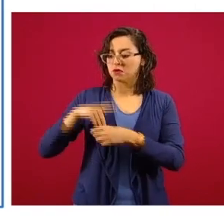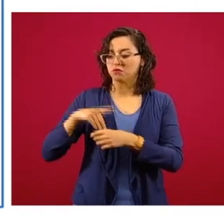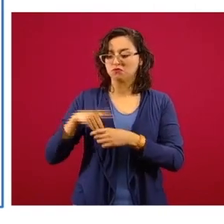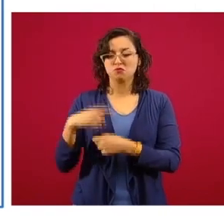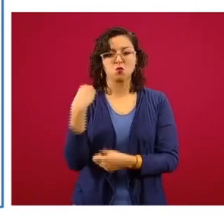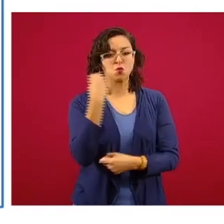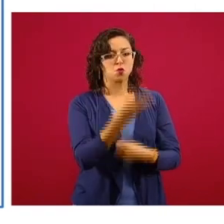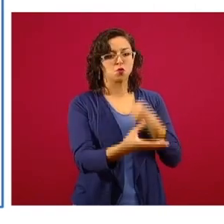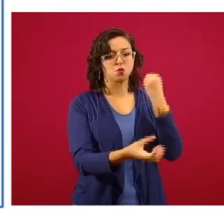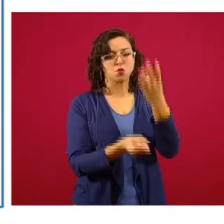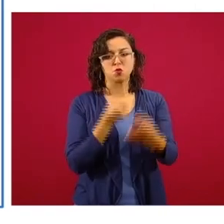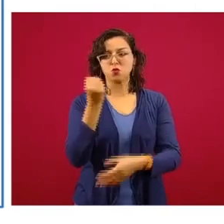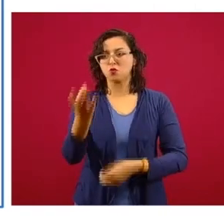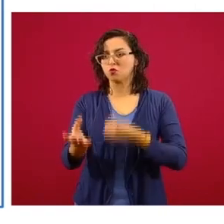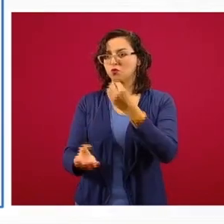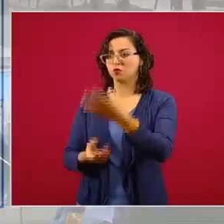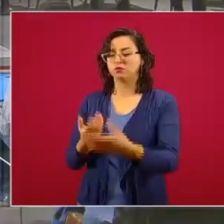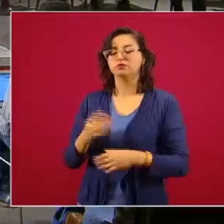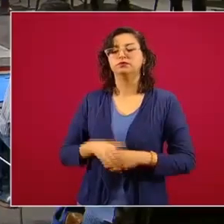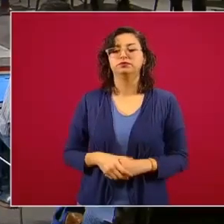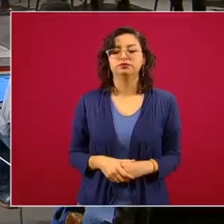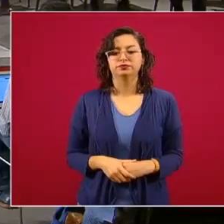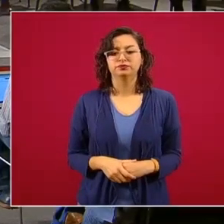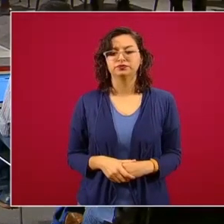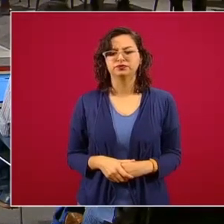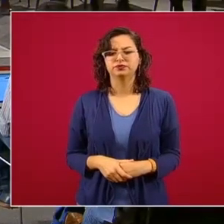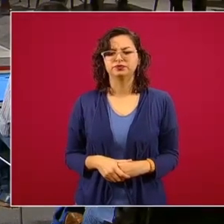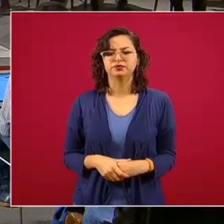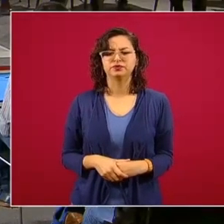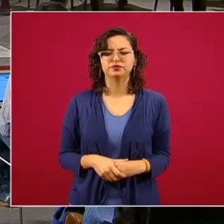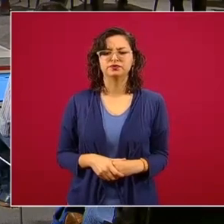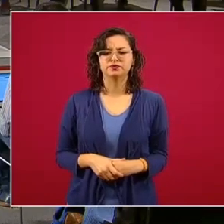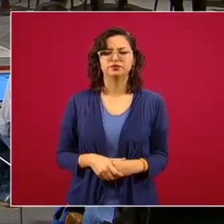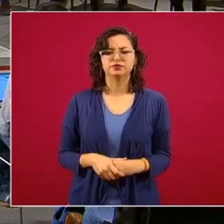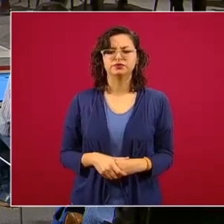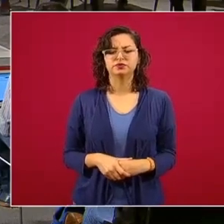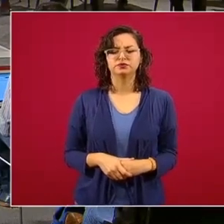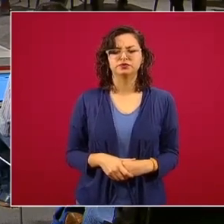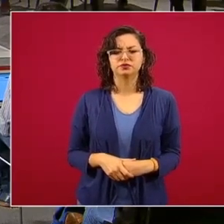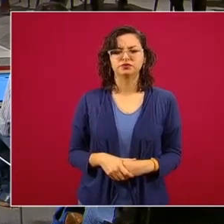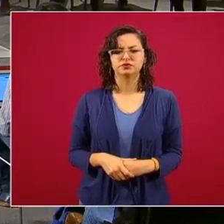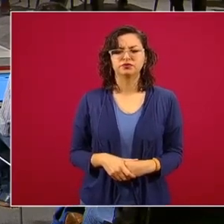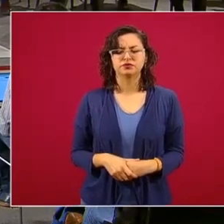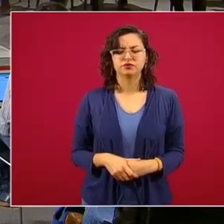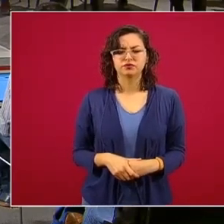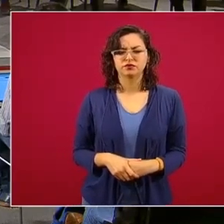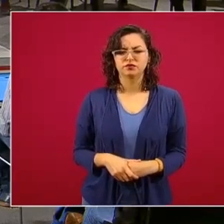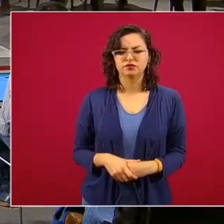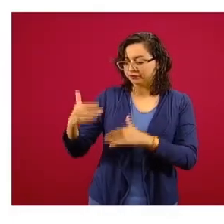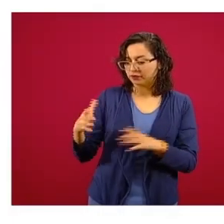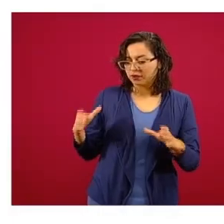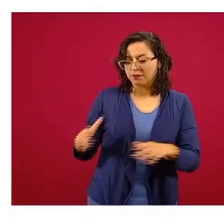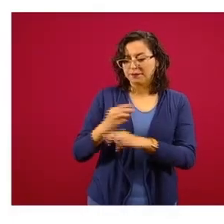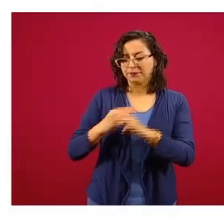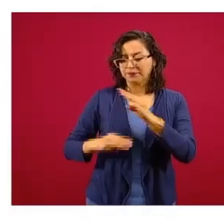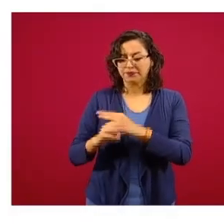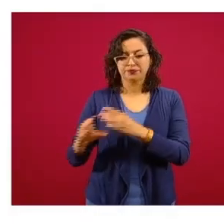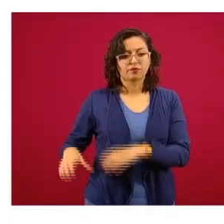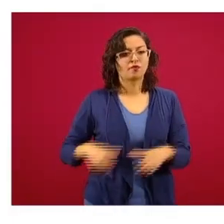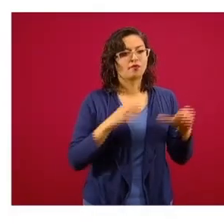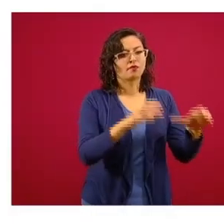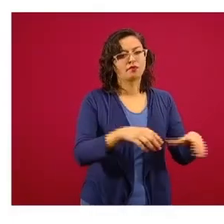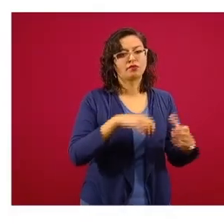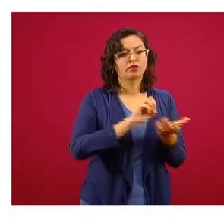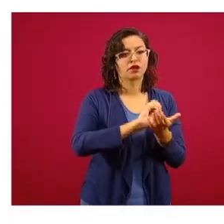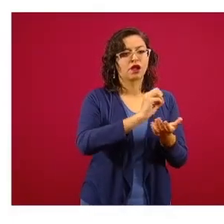participantes y arrancaron con más de 900 millones de pesos para equipo de protección personal y hospitales. Asimismo, dijo que distribuirán